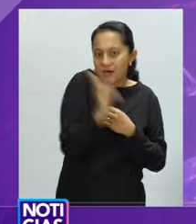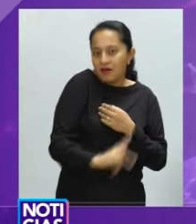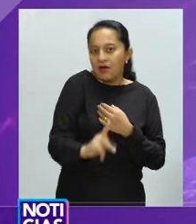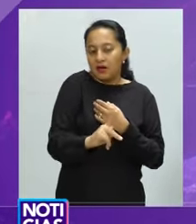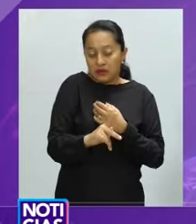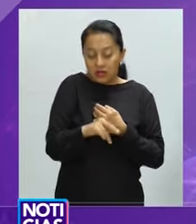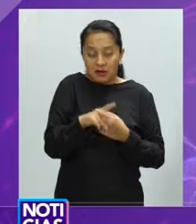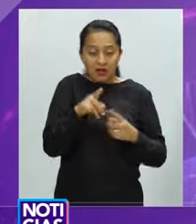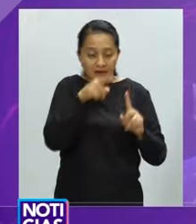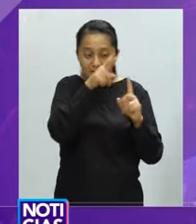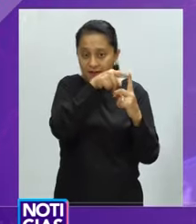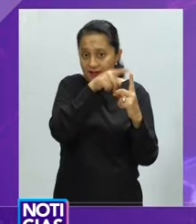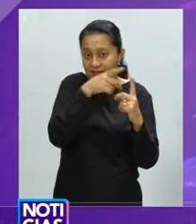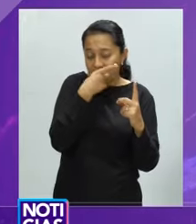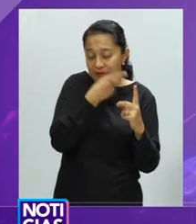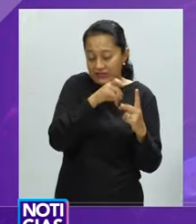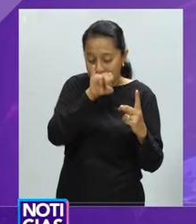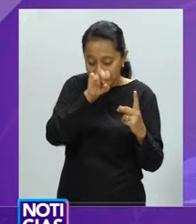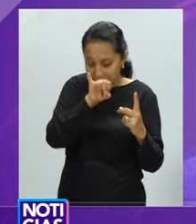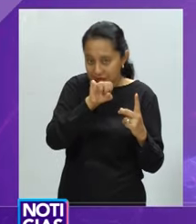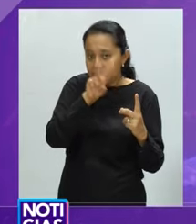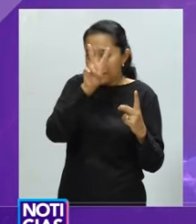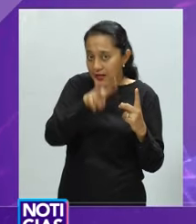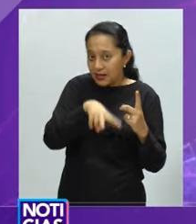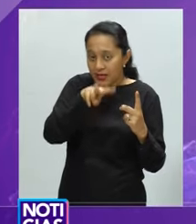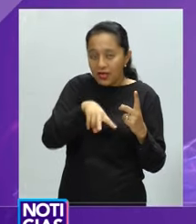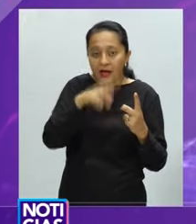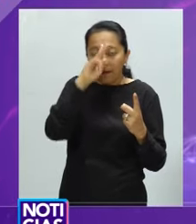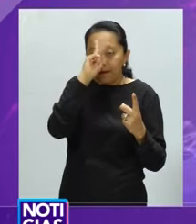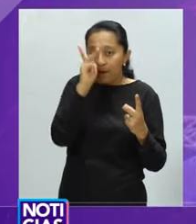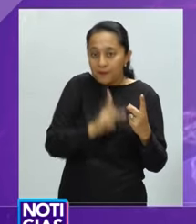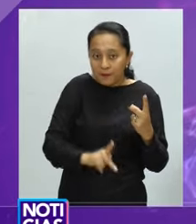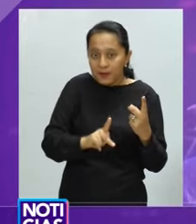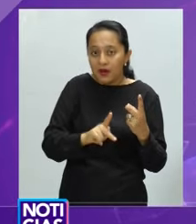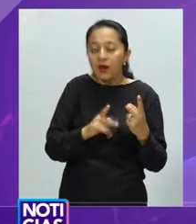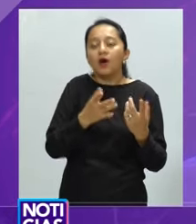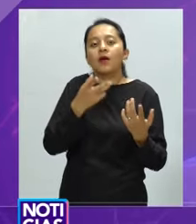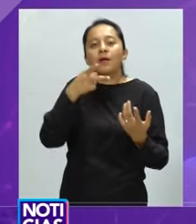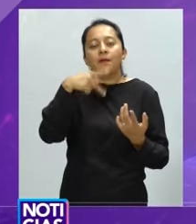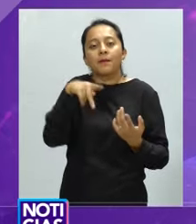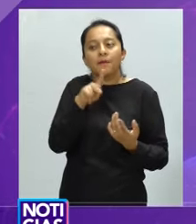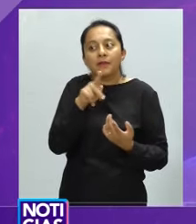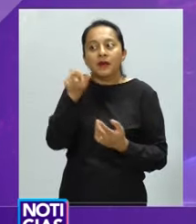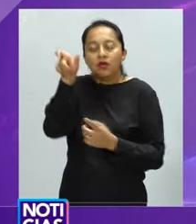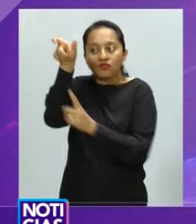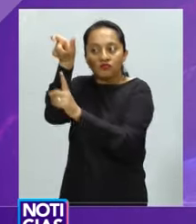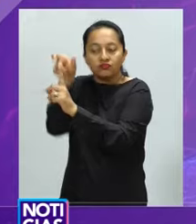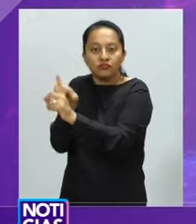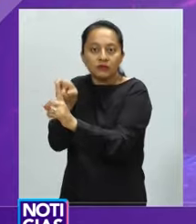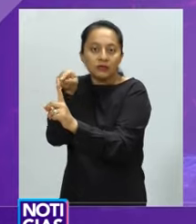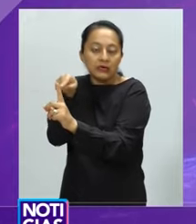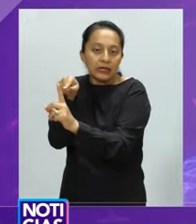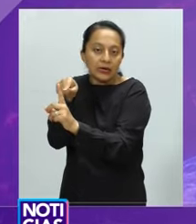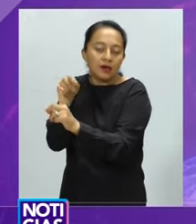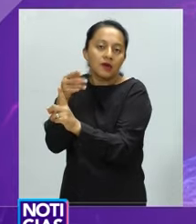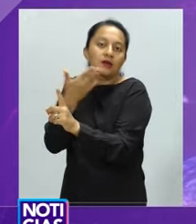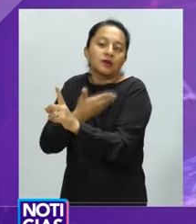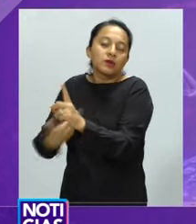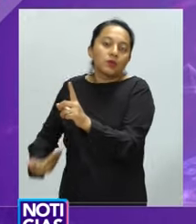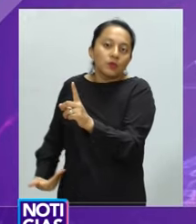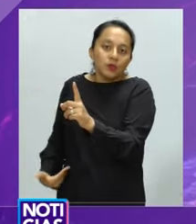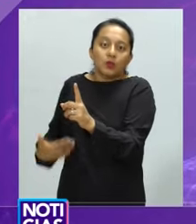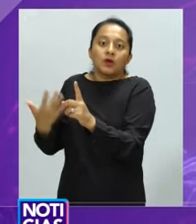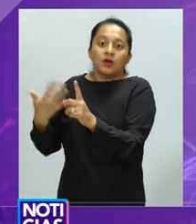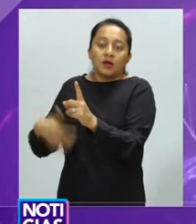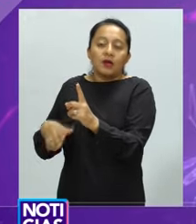gravísimas ocurren en este país. Eso no es un elemento, me parece, para minimizar,